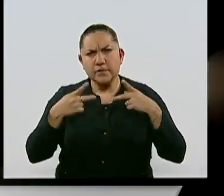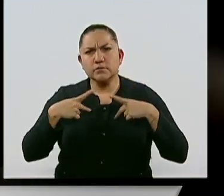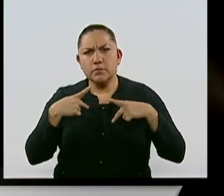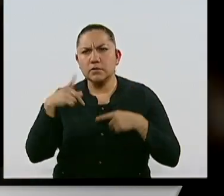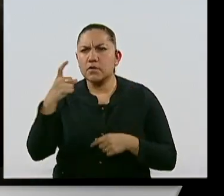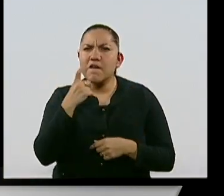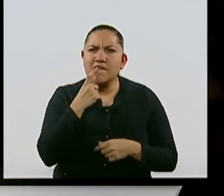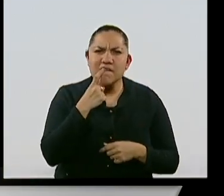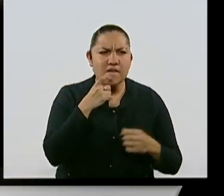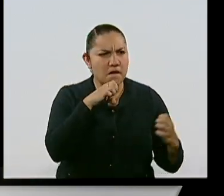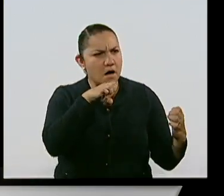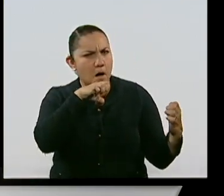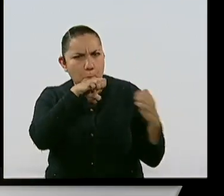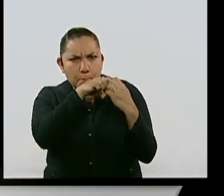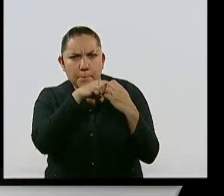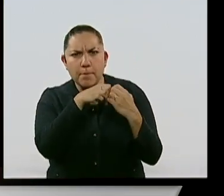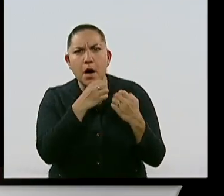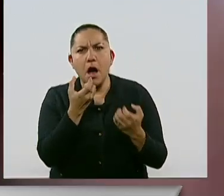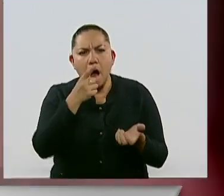traslado de las víctimas.